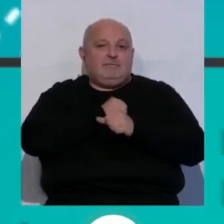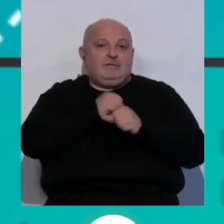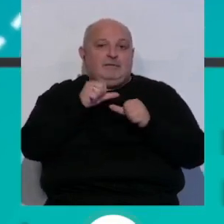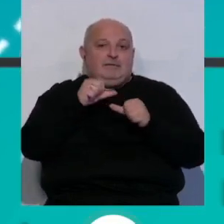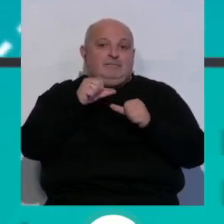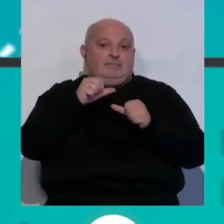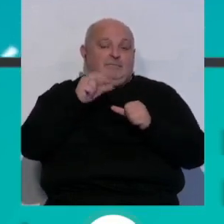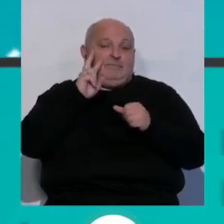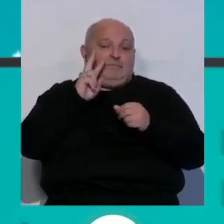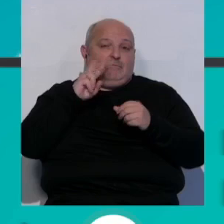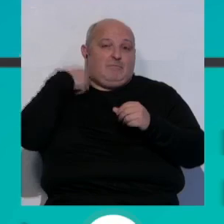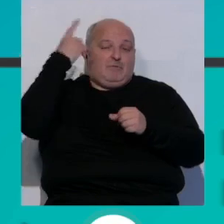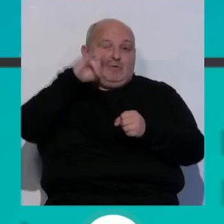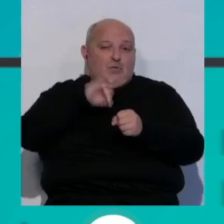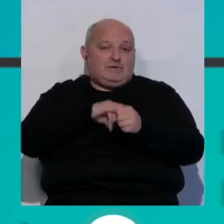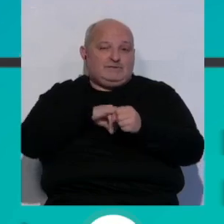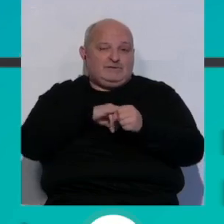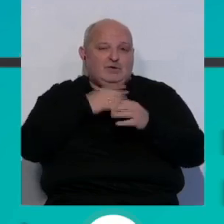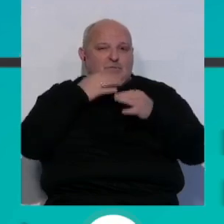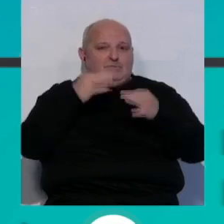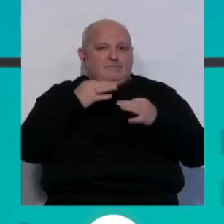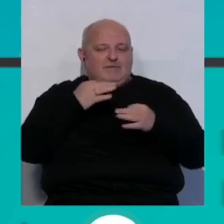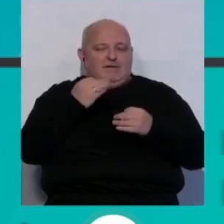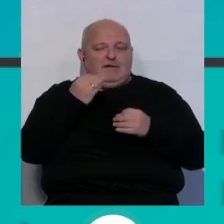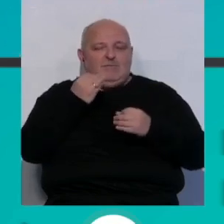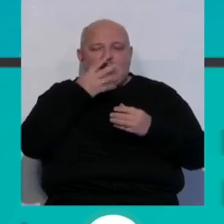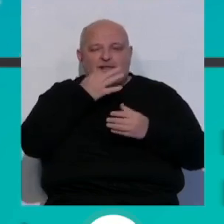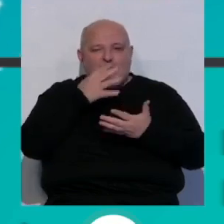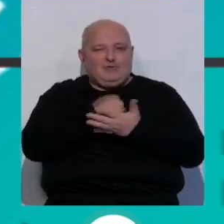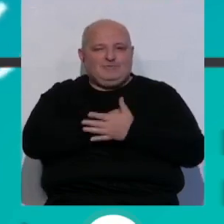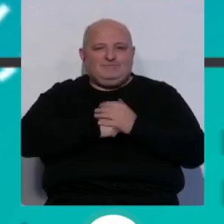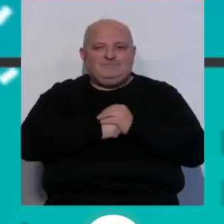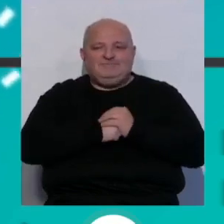partir de las ocho y media segunda edición con más noticias. Pasen buena tarde.